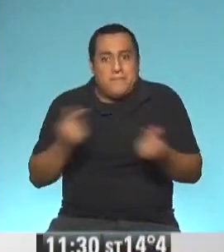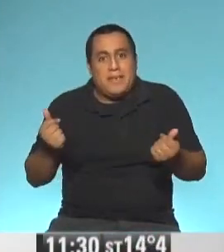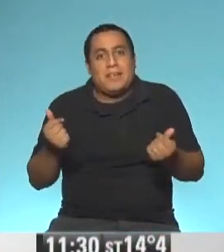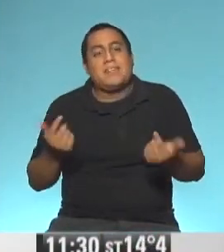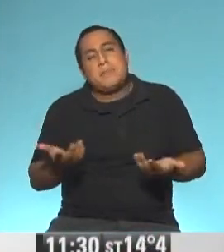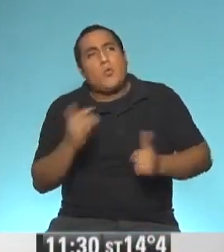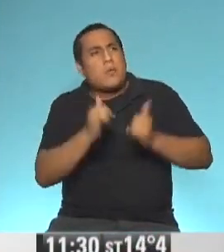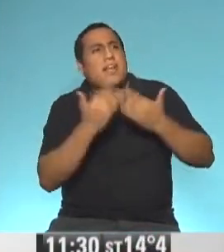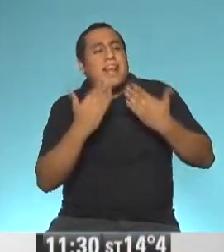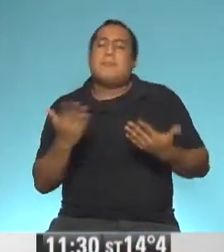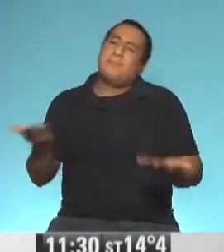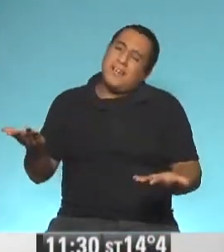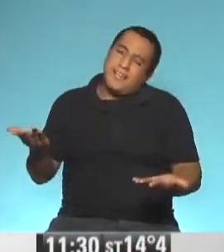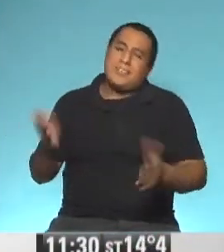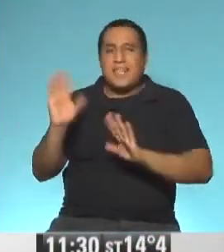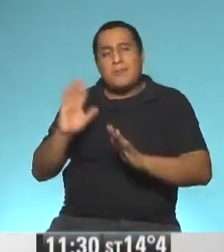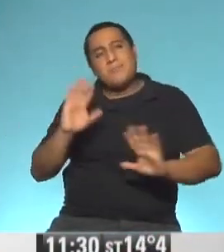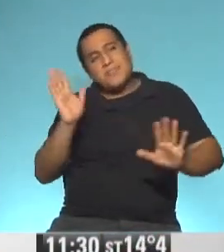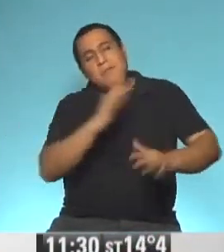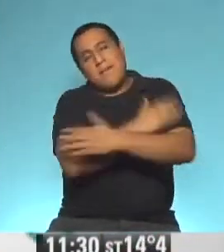clarísima tu explicación. Gracias. Un abrazo enorme. Gracias.